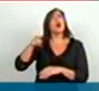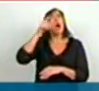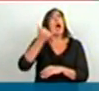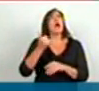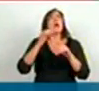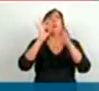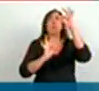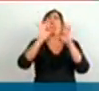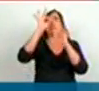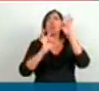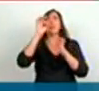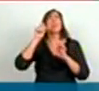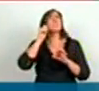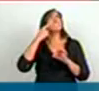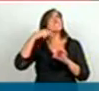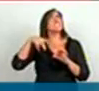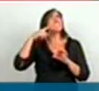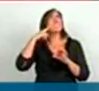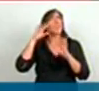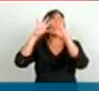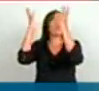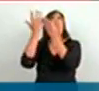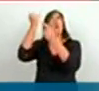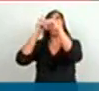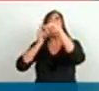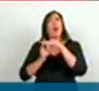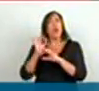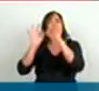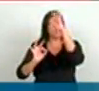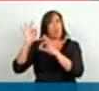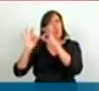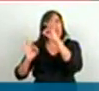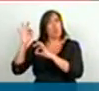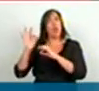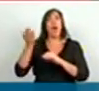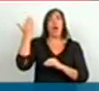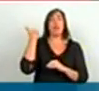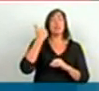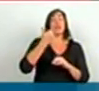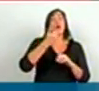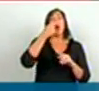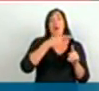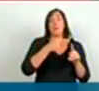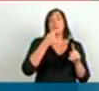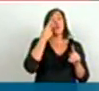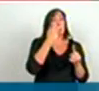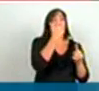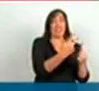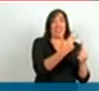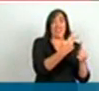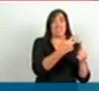coeficiente de Gini, bajó desde el tercer trimestre del 2003